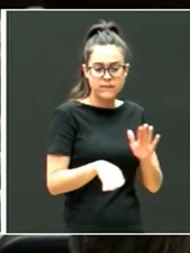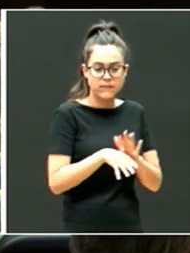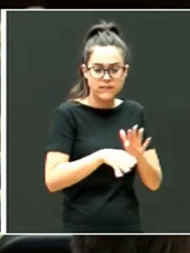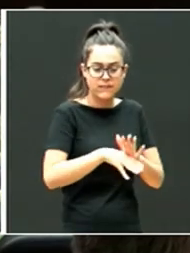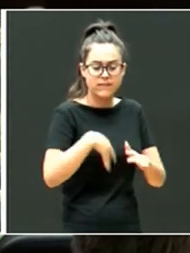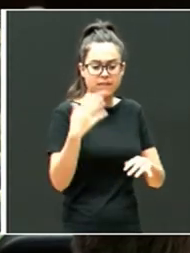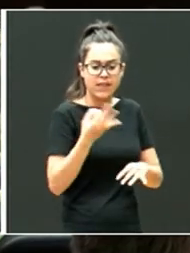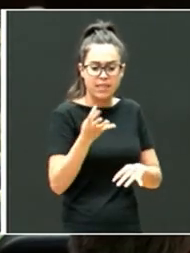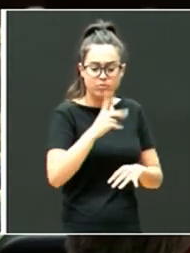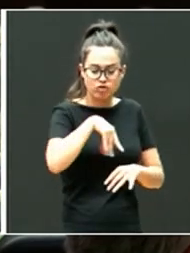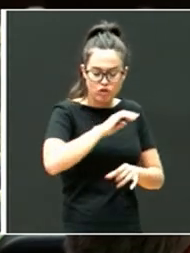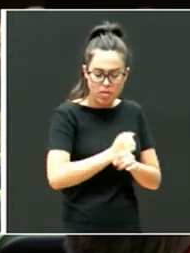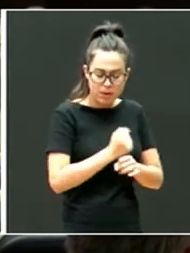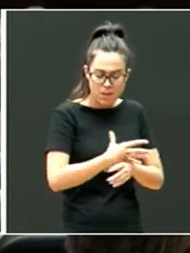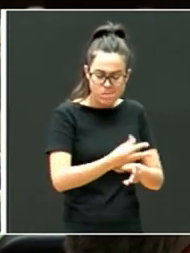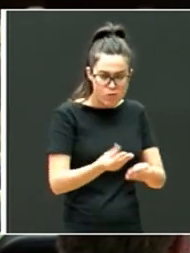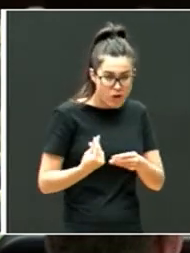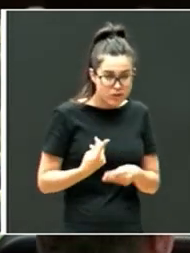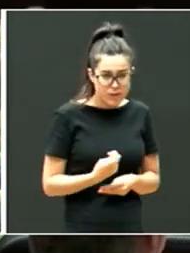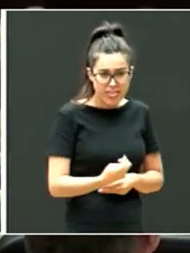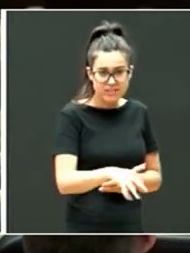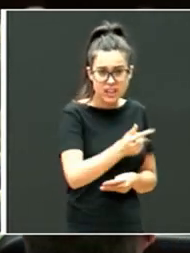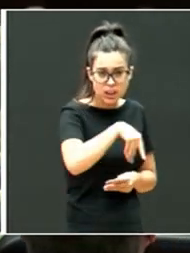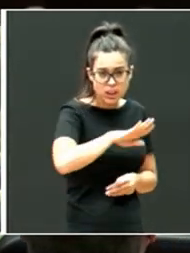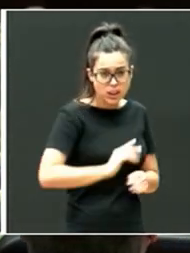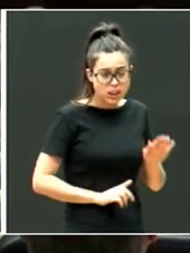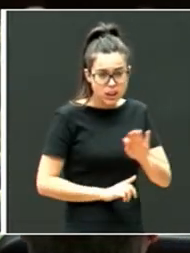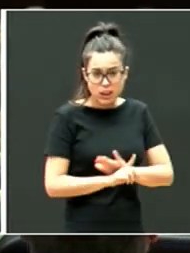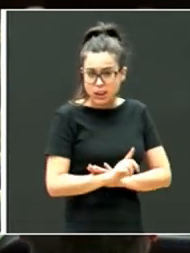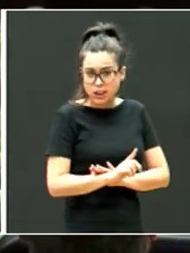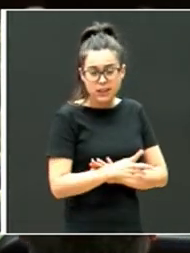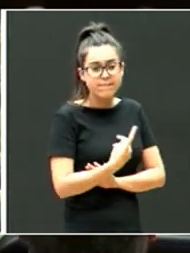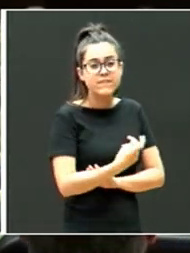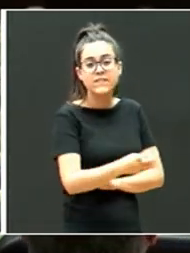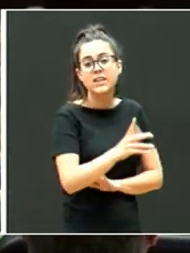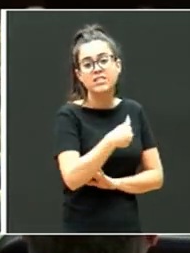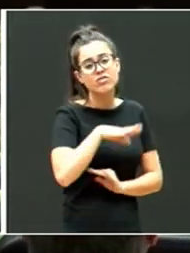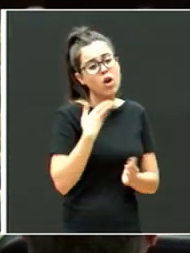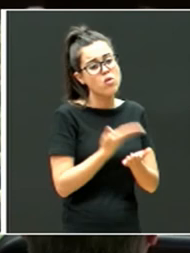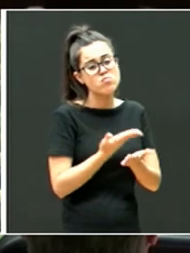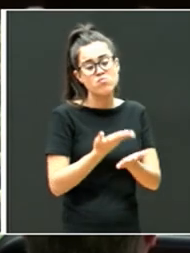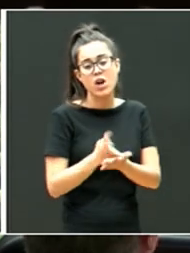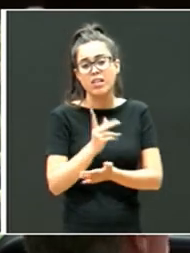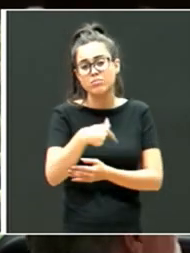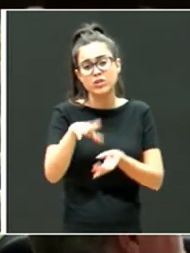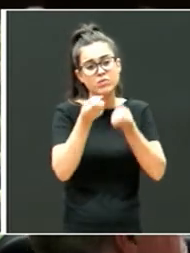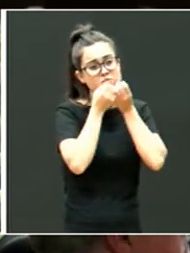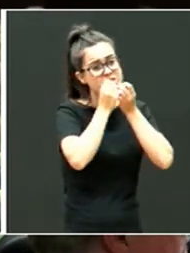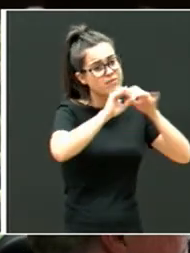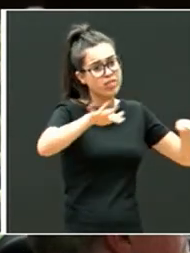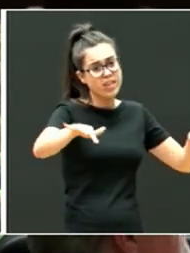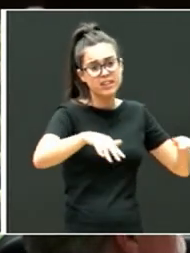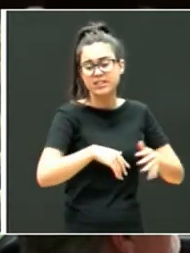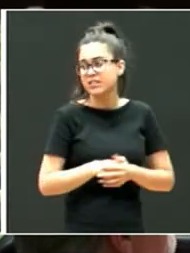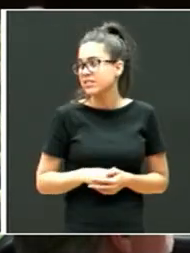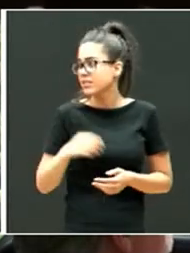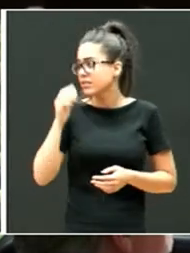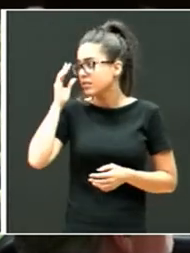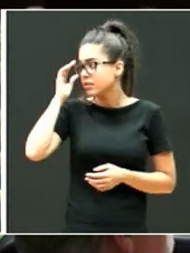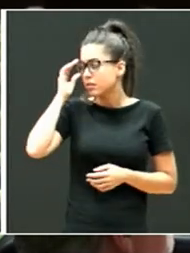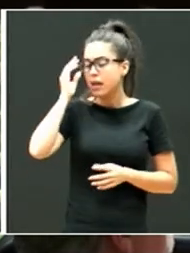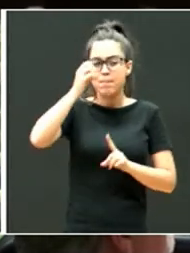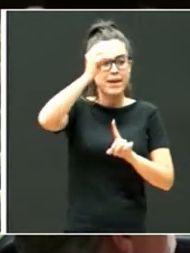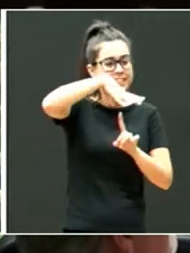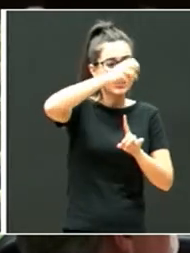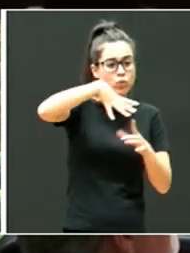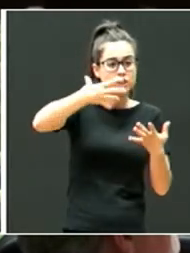trabajando mucho. Que tenemos que seguir avanzando. Y por favor, os pido que de verdad lo difundáis. Que vayáis a todos los berrichegunes.